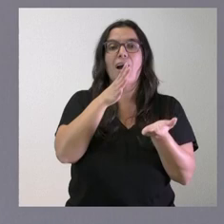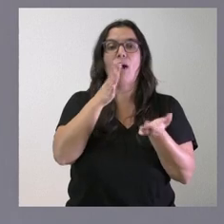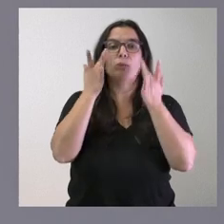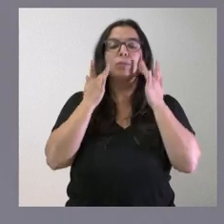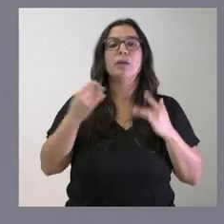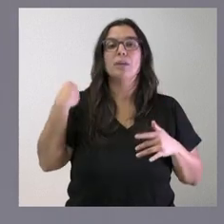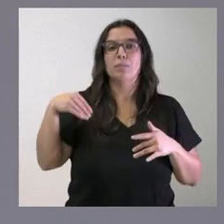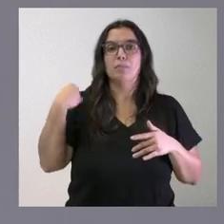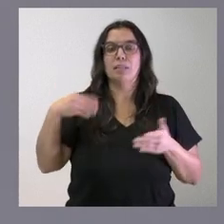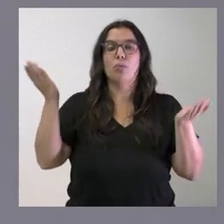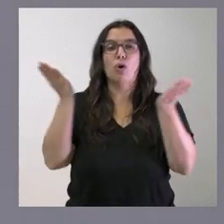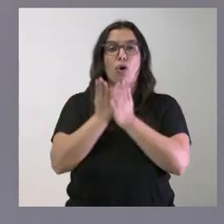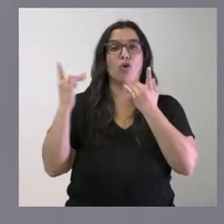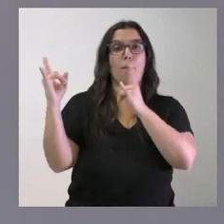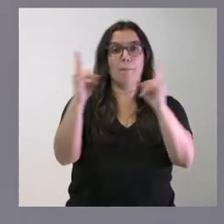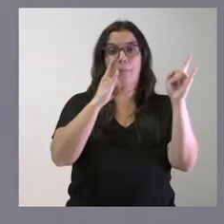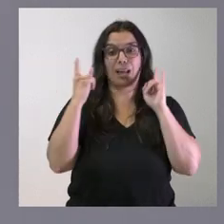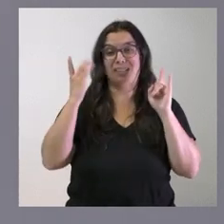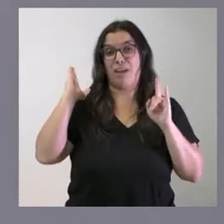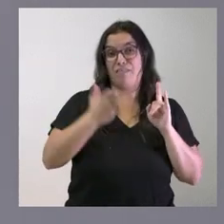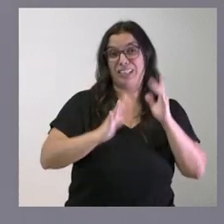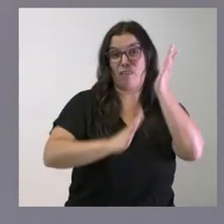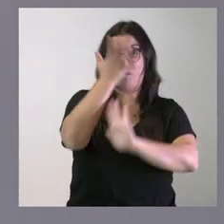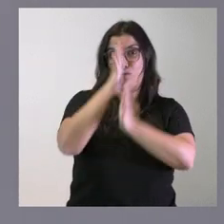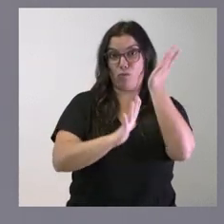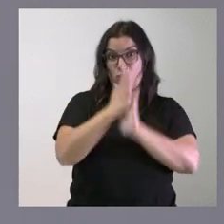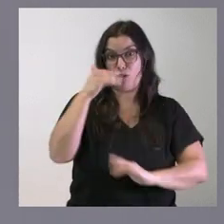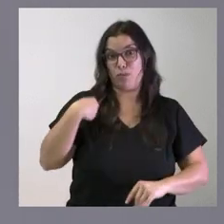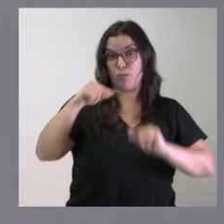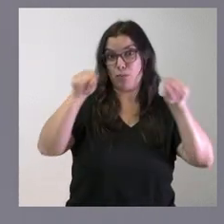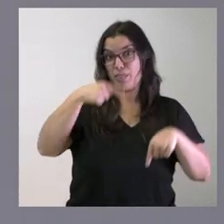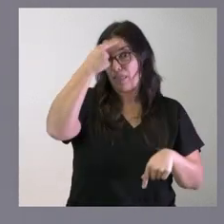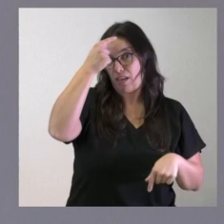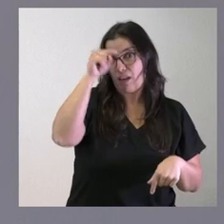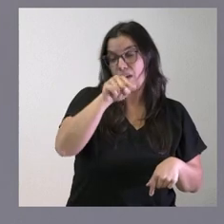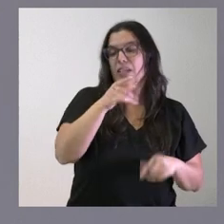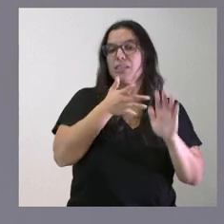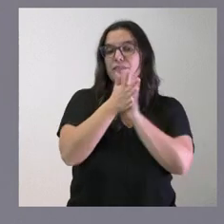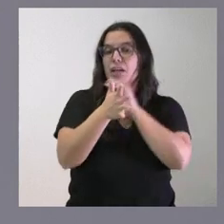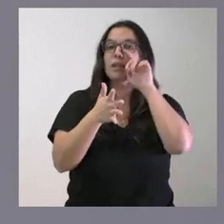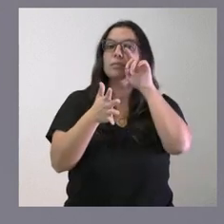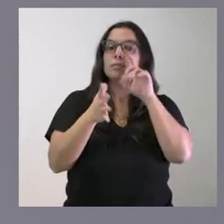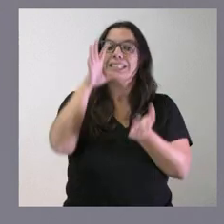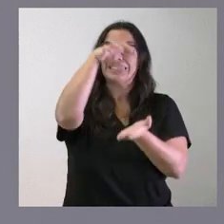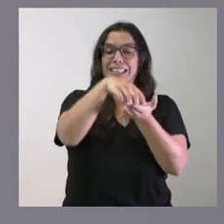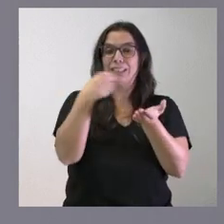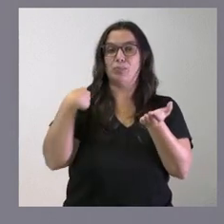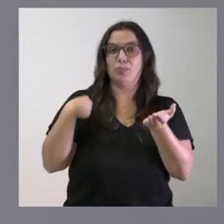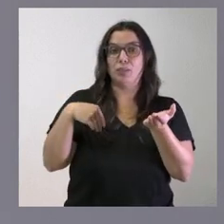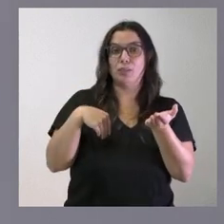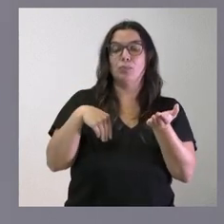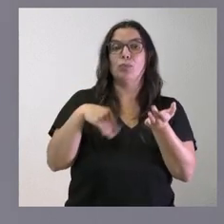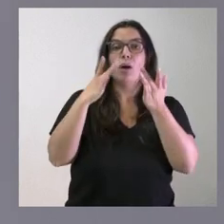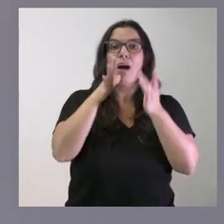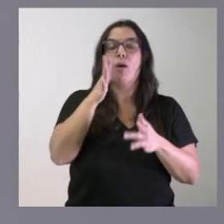Pinares, en Ávila, que fue dañada por el fuego. Se trata de financiar los costes asociados a la sustitución de la instalación de ozono y los